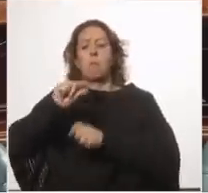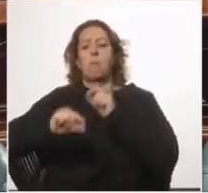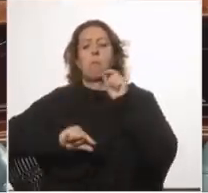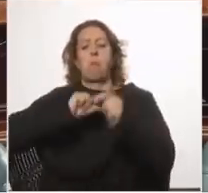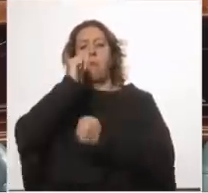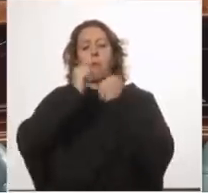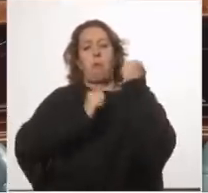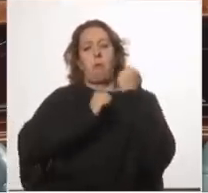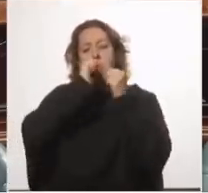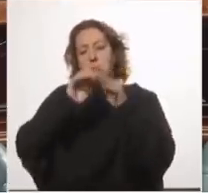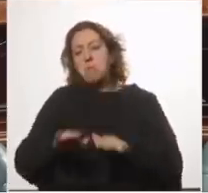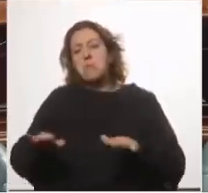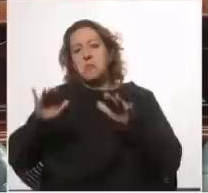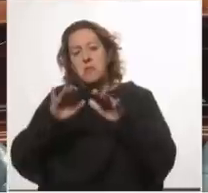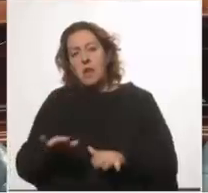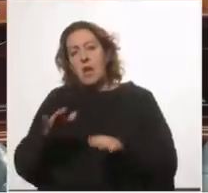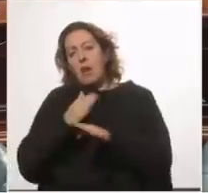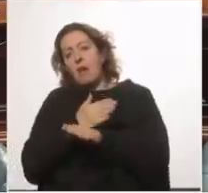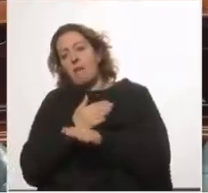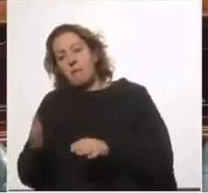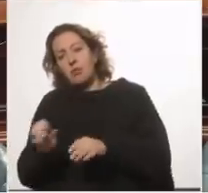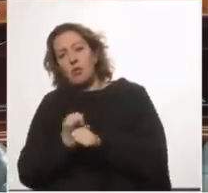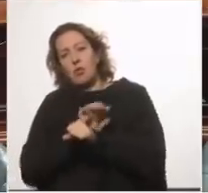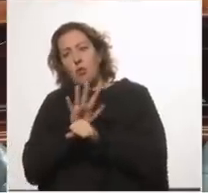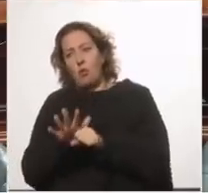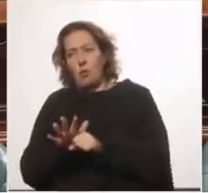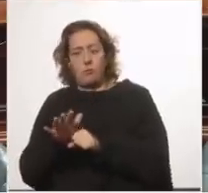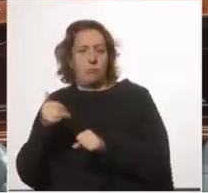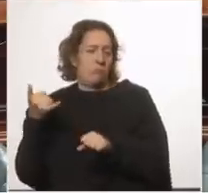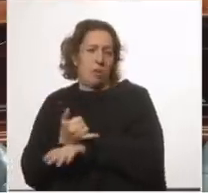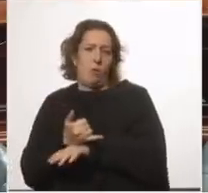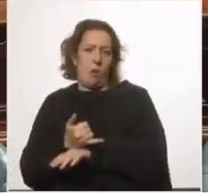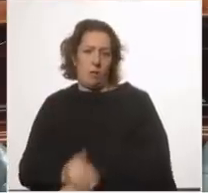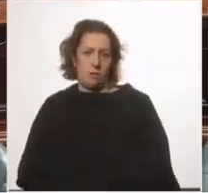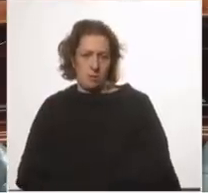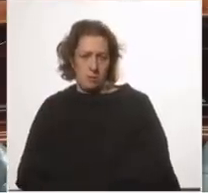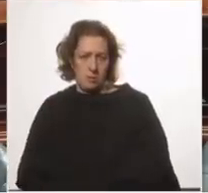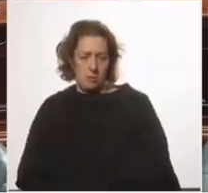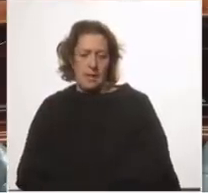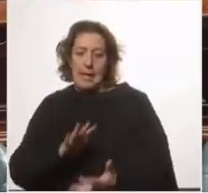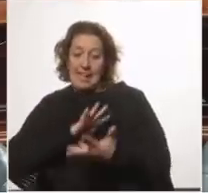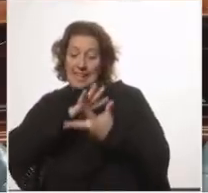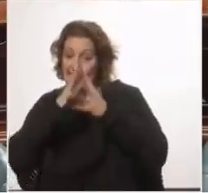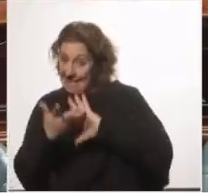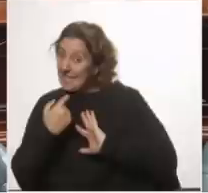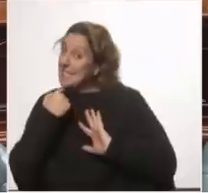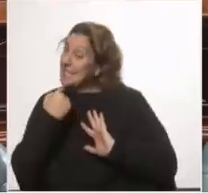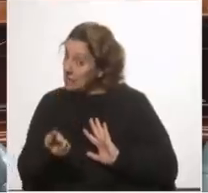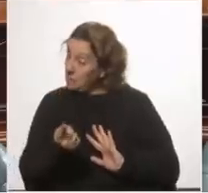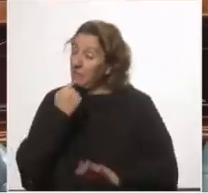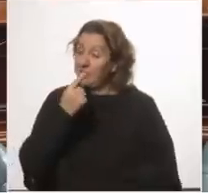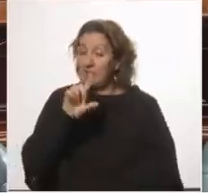mitigar los efectos del coronavirus son equivocadas las estrategias que sirven dice el Lancet